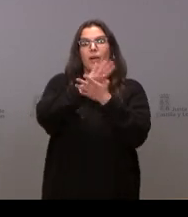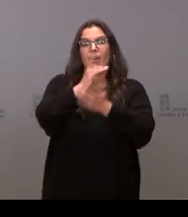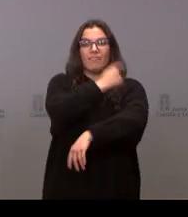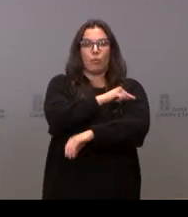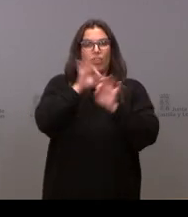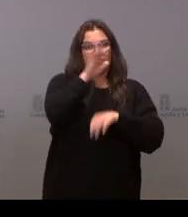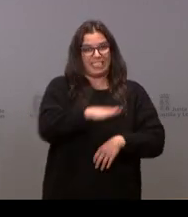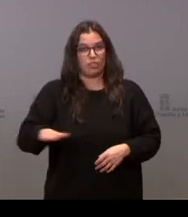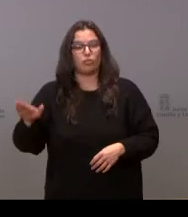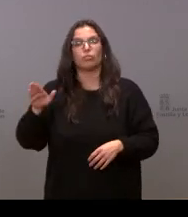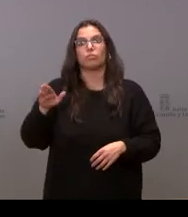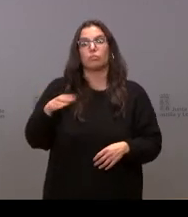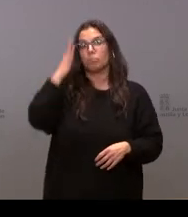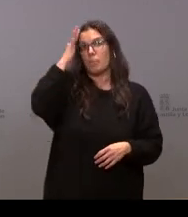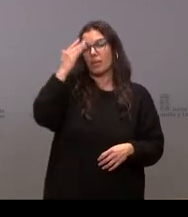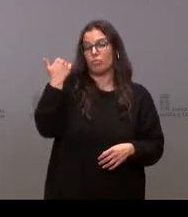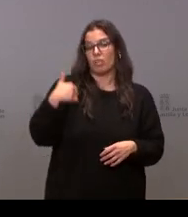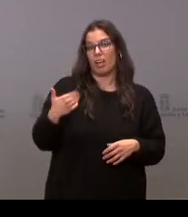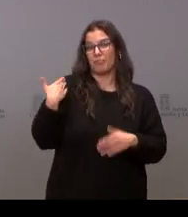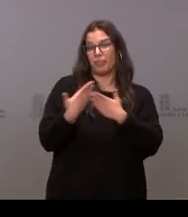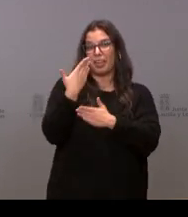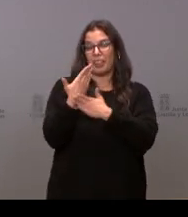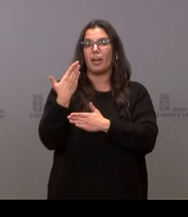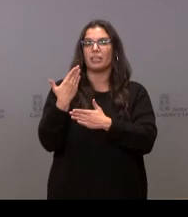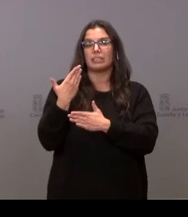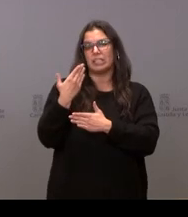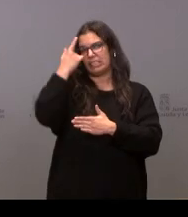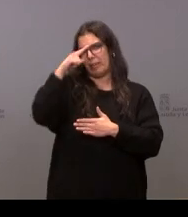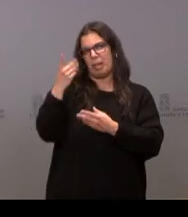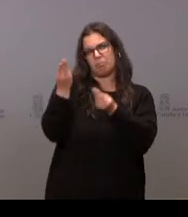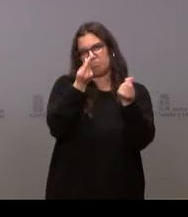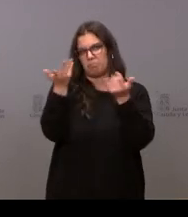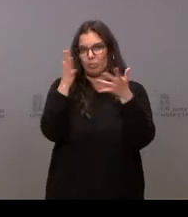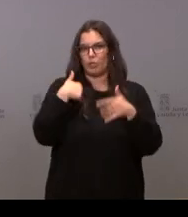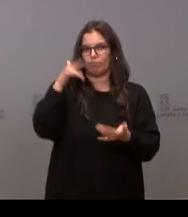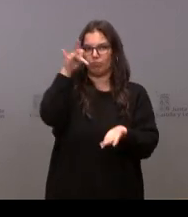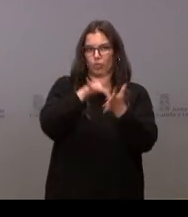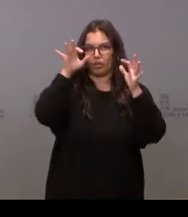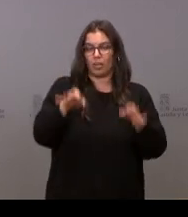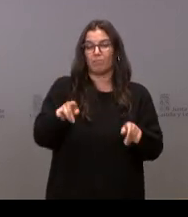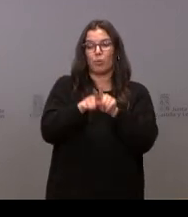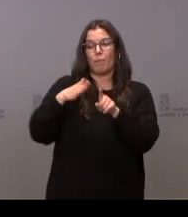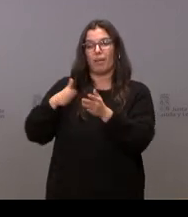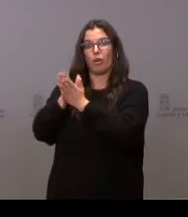imagino bueno ya estos días ya se estaba diciendo que eso iba a ser así no sé que como le preguntaba a mi compañero si nos puede detallar un poco